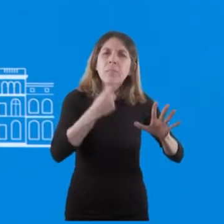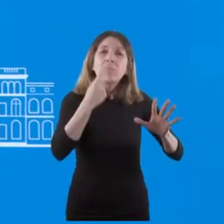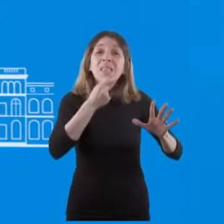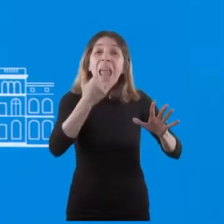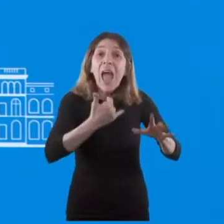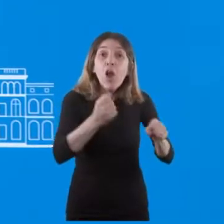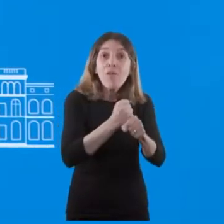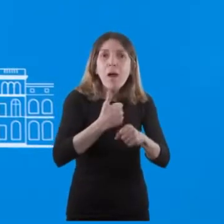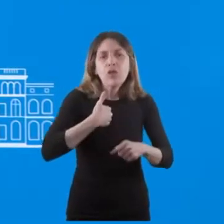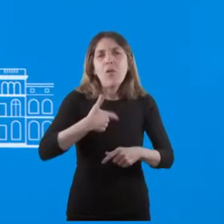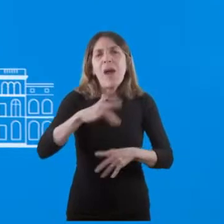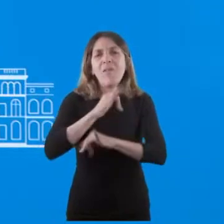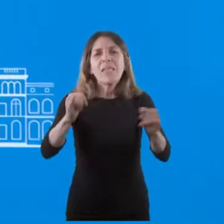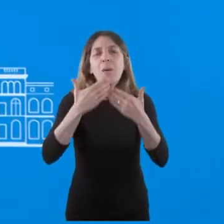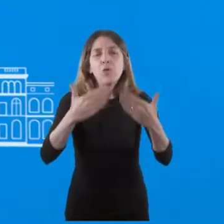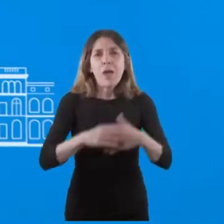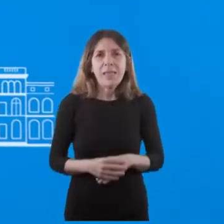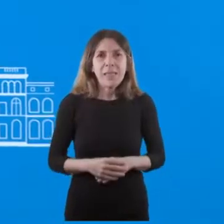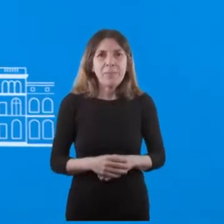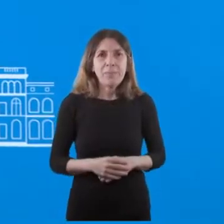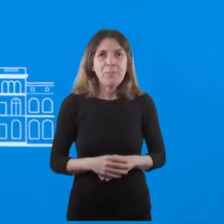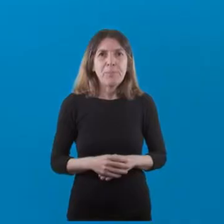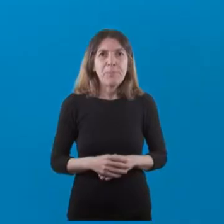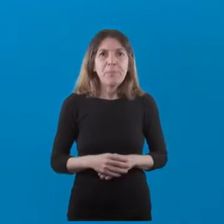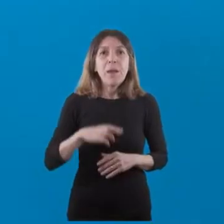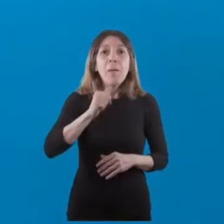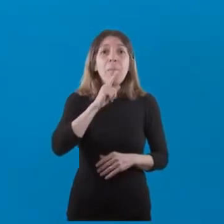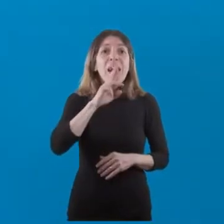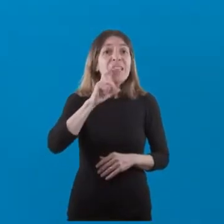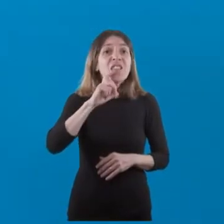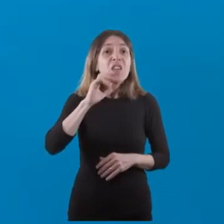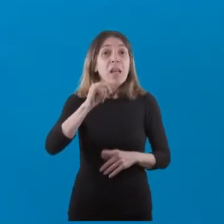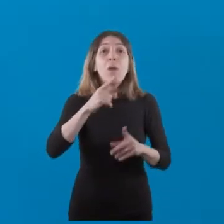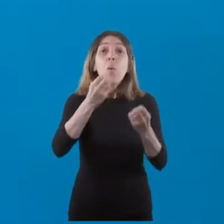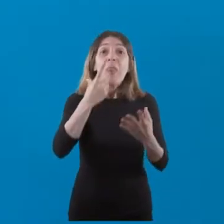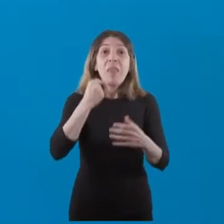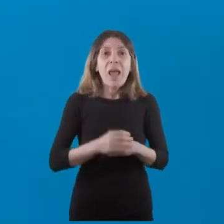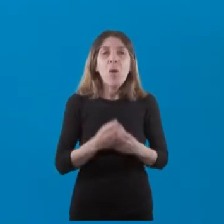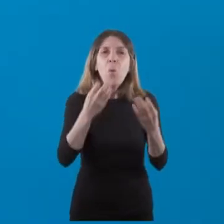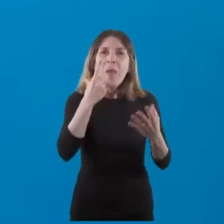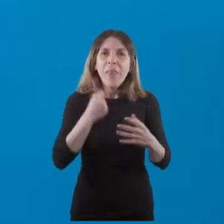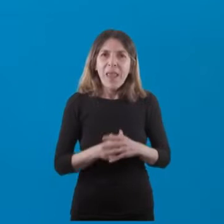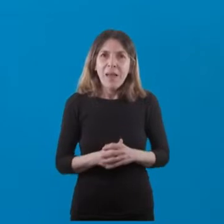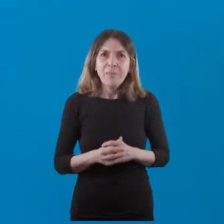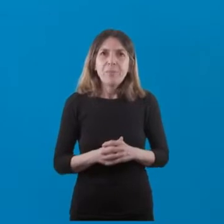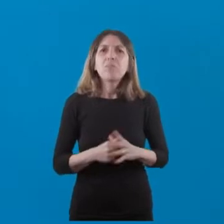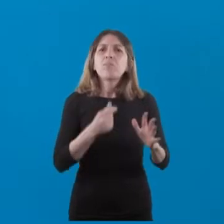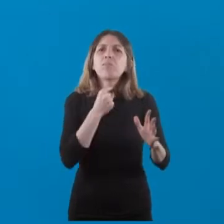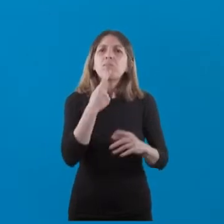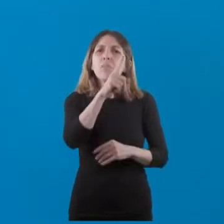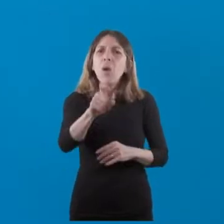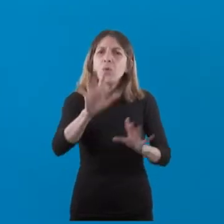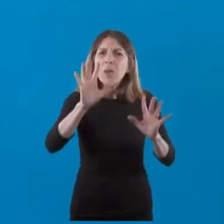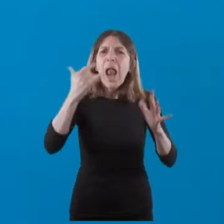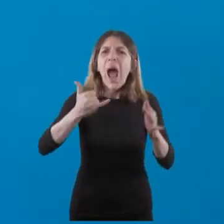confirmación yo se las voy a hacer saber. Muchas gracias. Patrick Schillespie. Buen día, Patrick. Buen día, Gabriela. Quisiera preguntar si